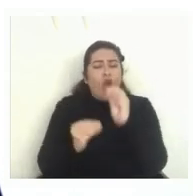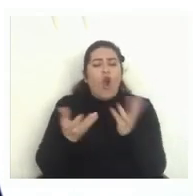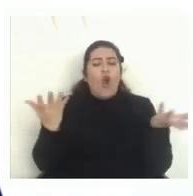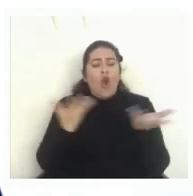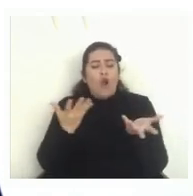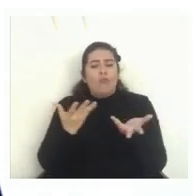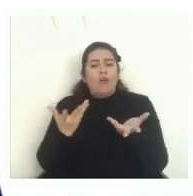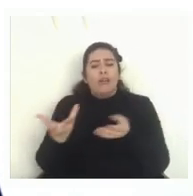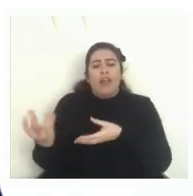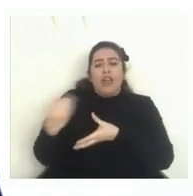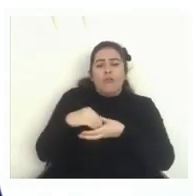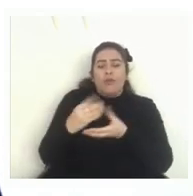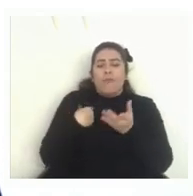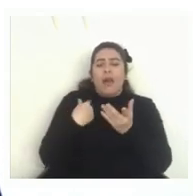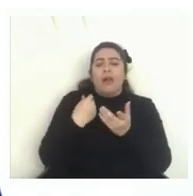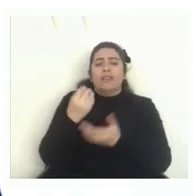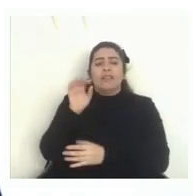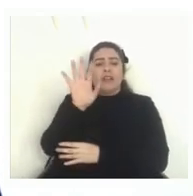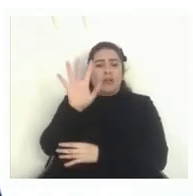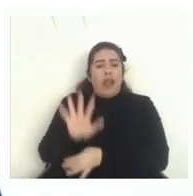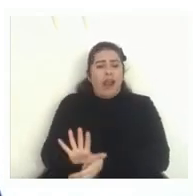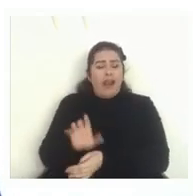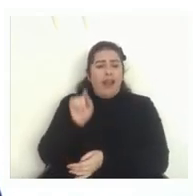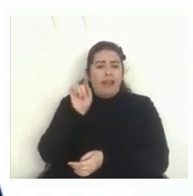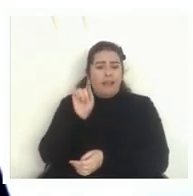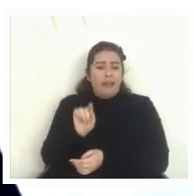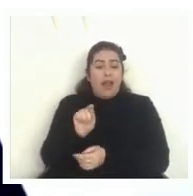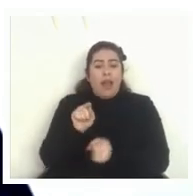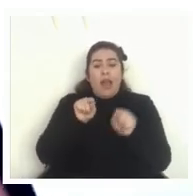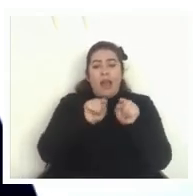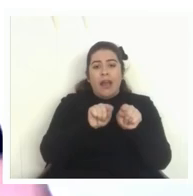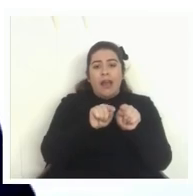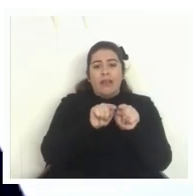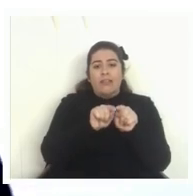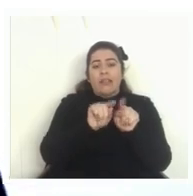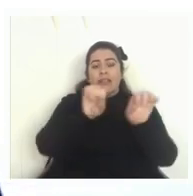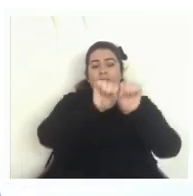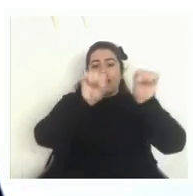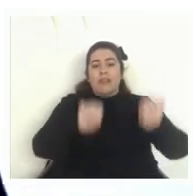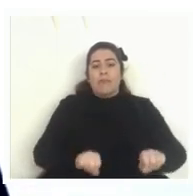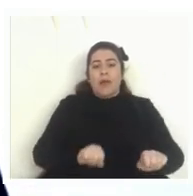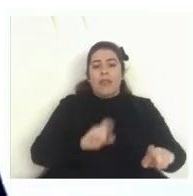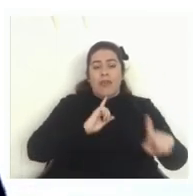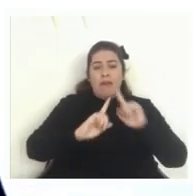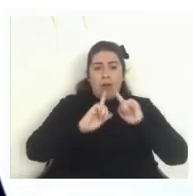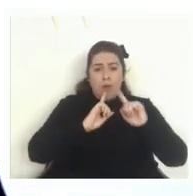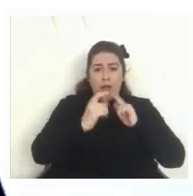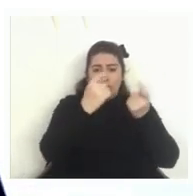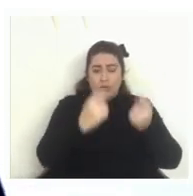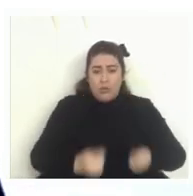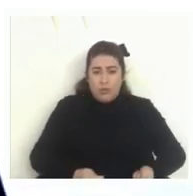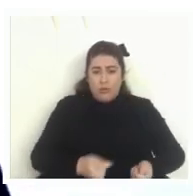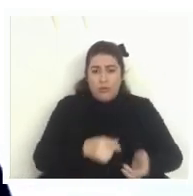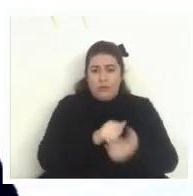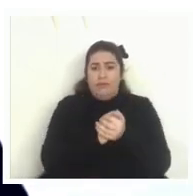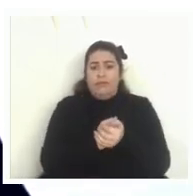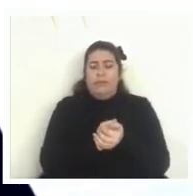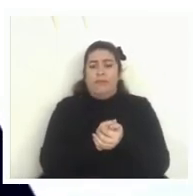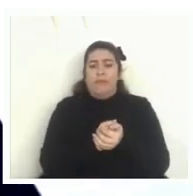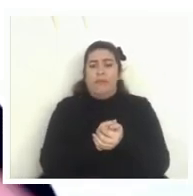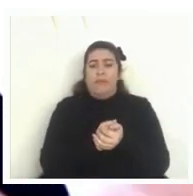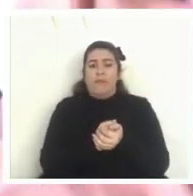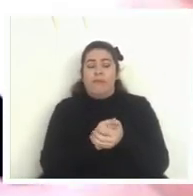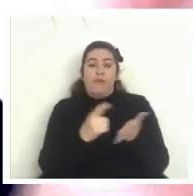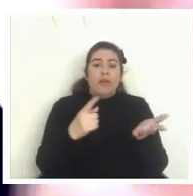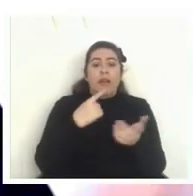cosas más cualitativas a esta a esta a estos sistemas de evaluación a estos sistemas de evaluación por ahí las